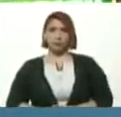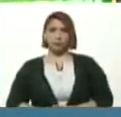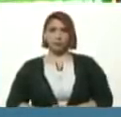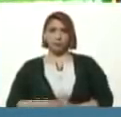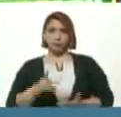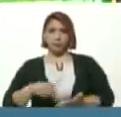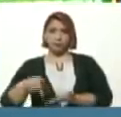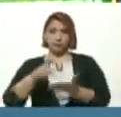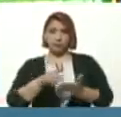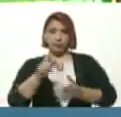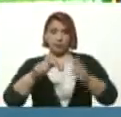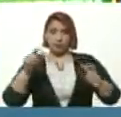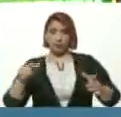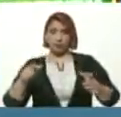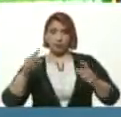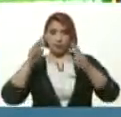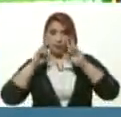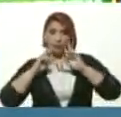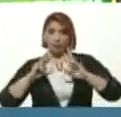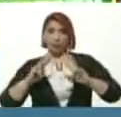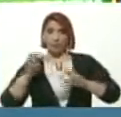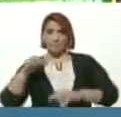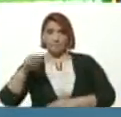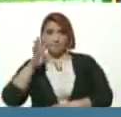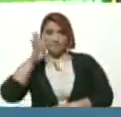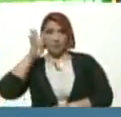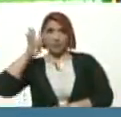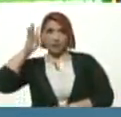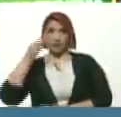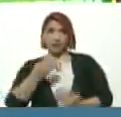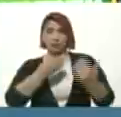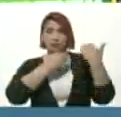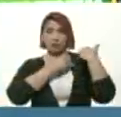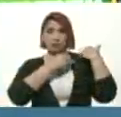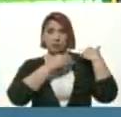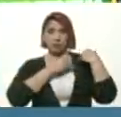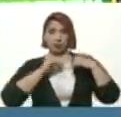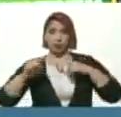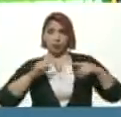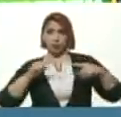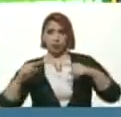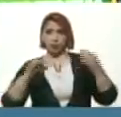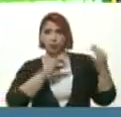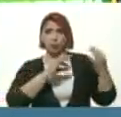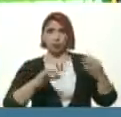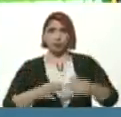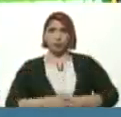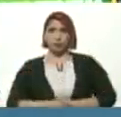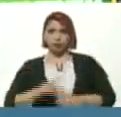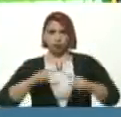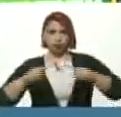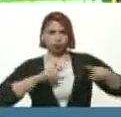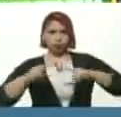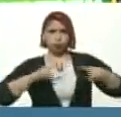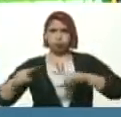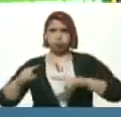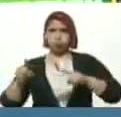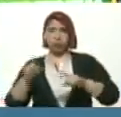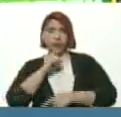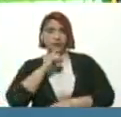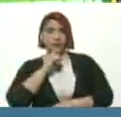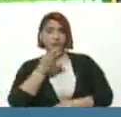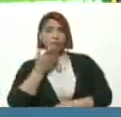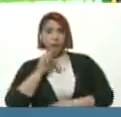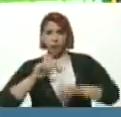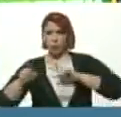Fresca Nueva Y que Mervin Pueda Ejercer su papel De director De orquesta Porque es muy difícil Ser